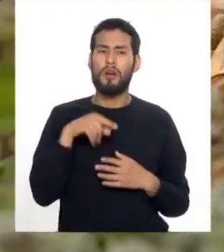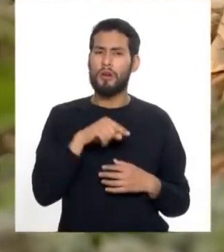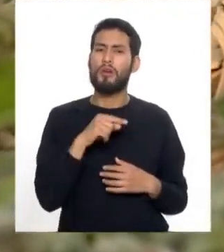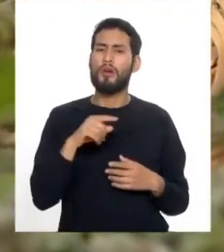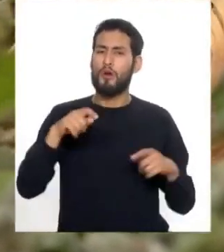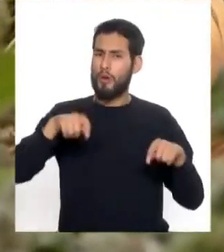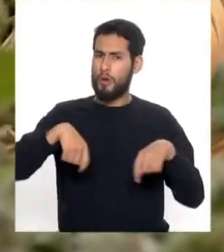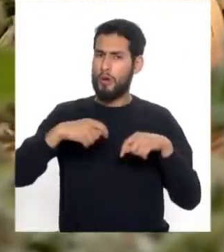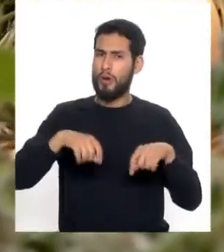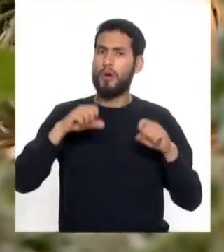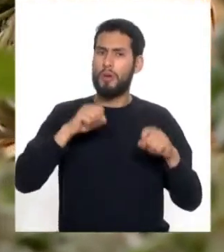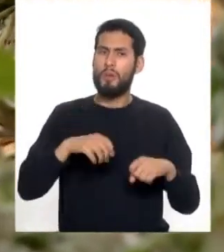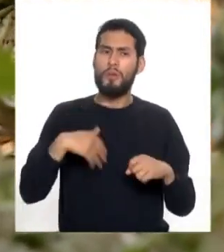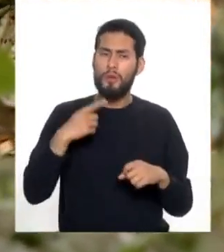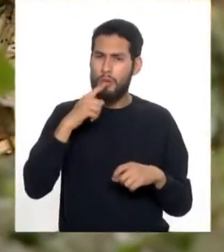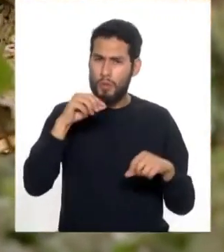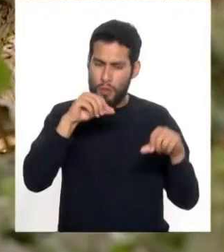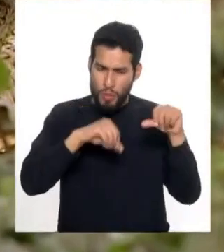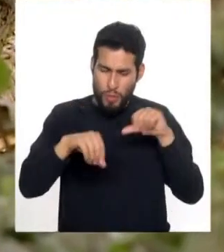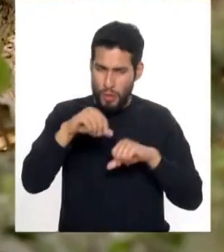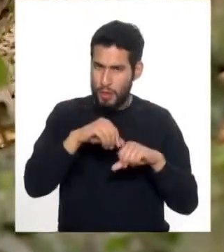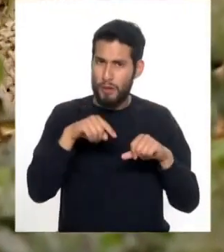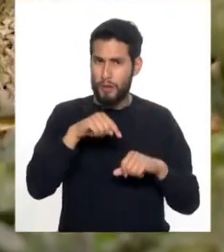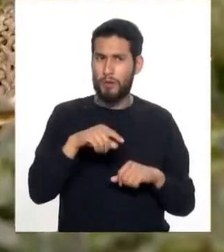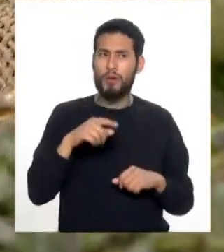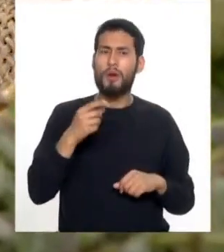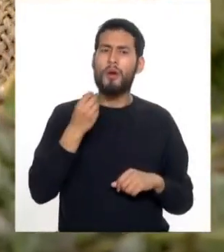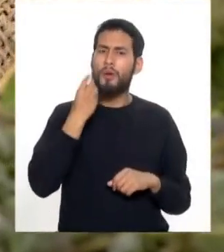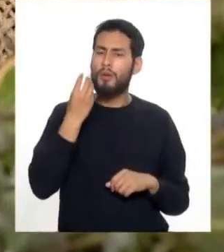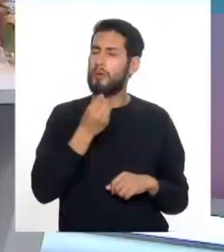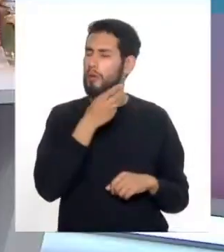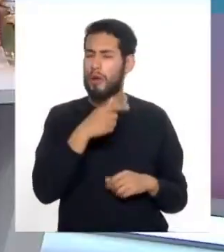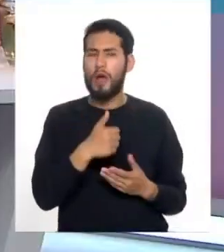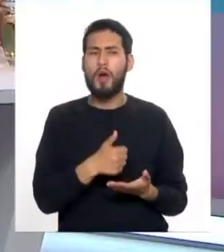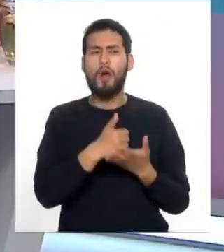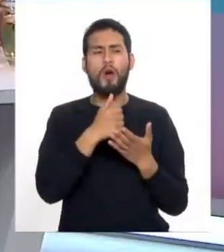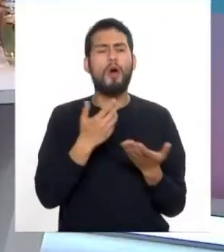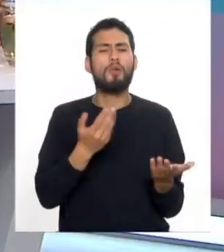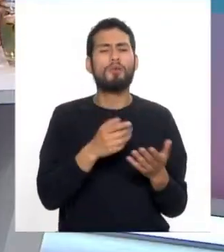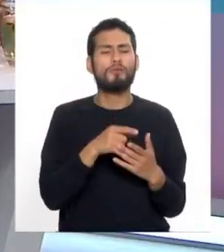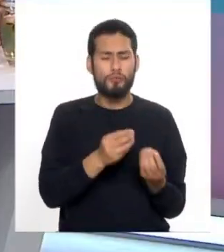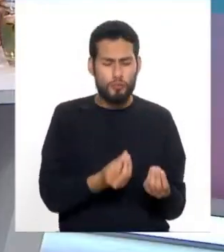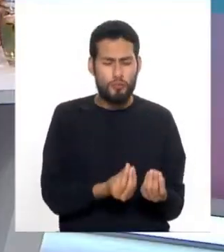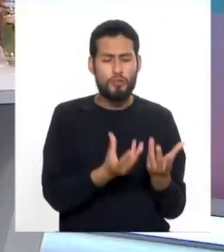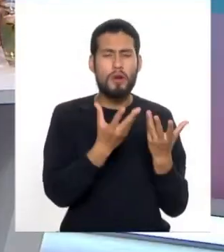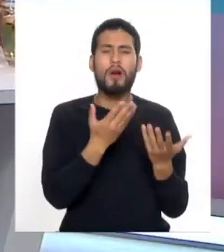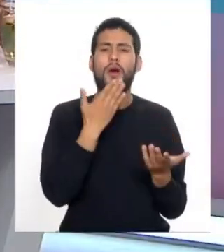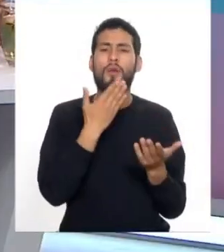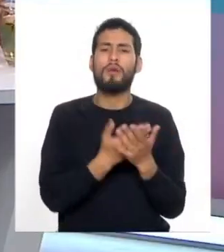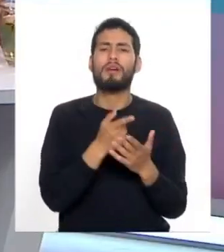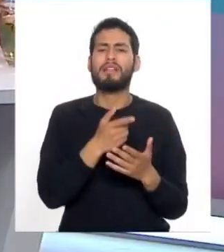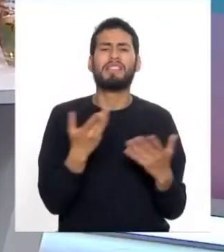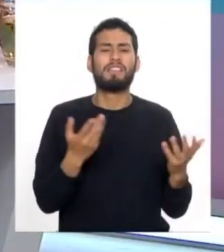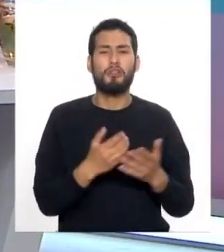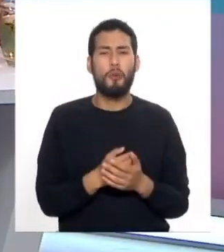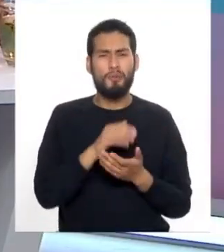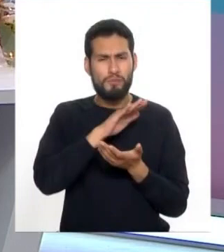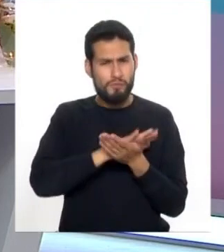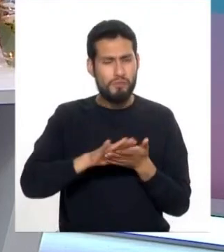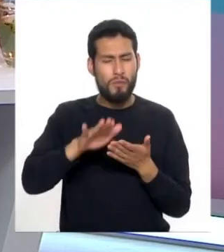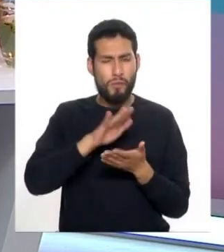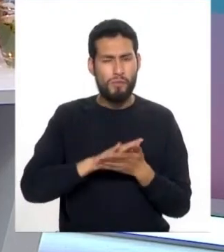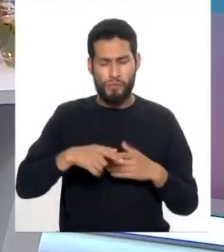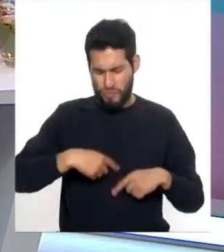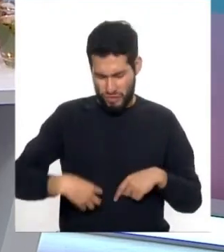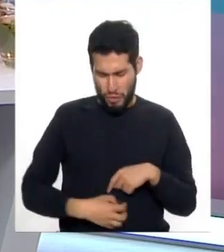cocina para hacer algunos condimentos estas plantas nos ayudan queridos amigos a eliminar los espasmos